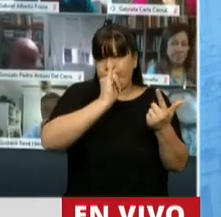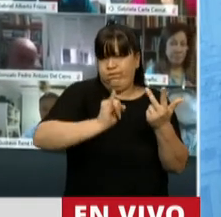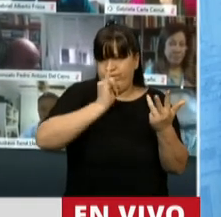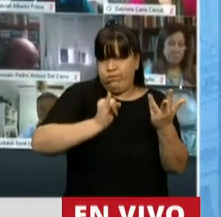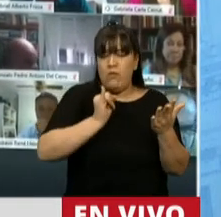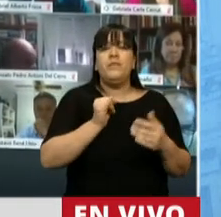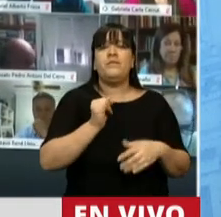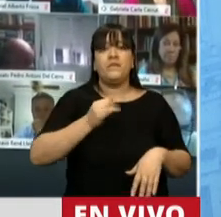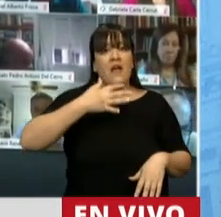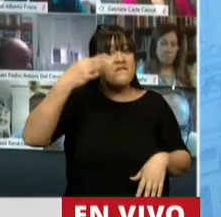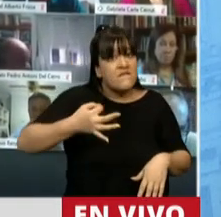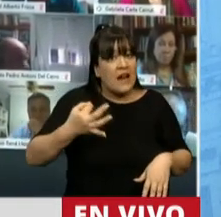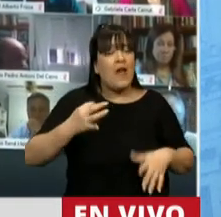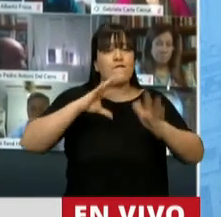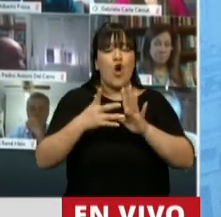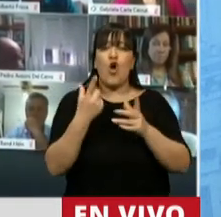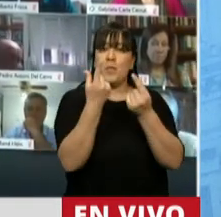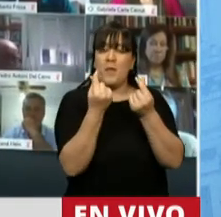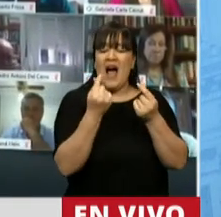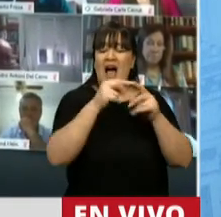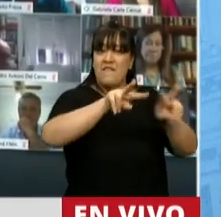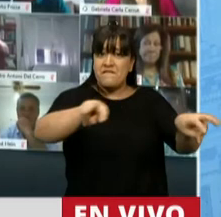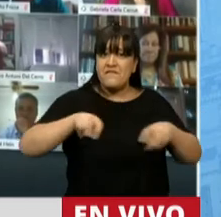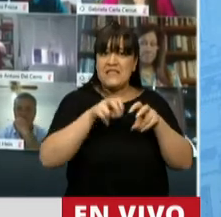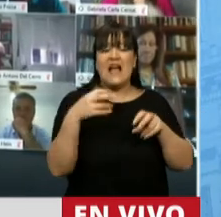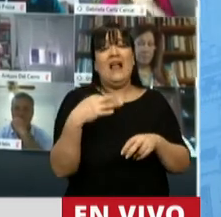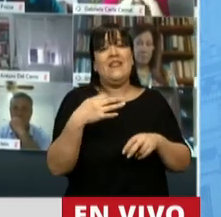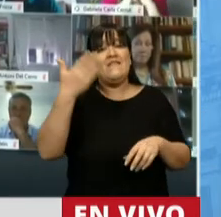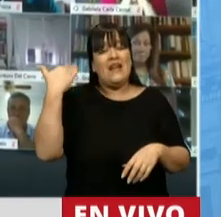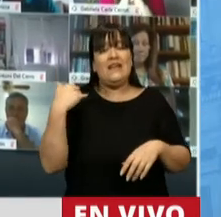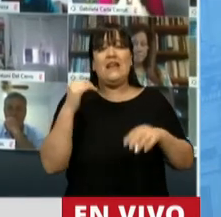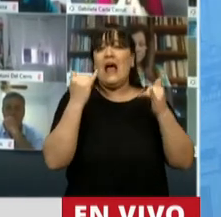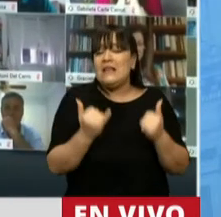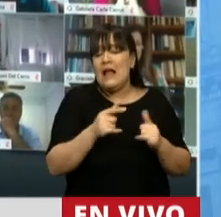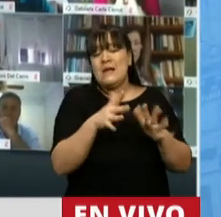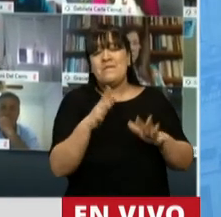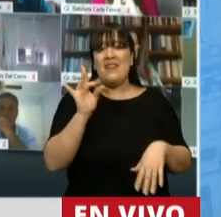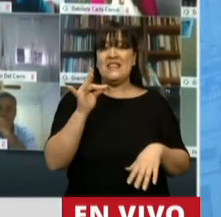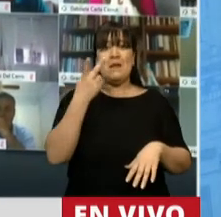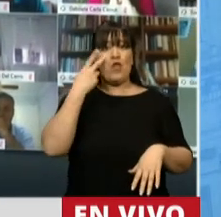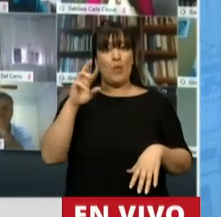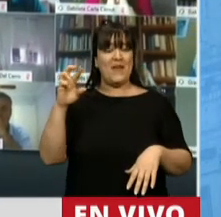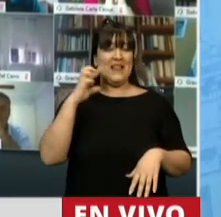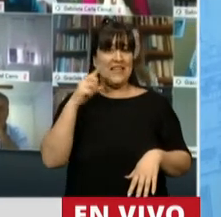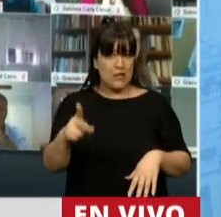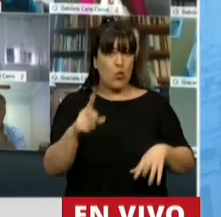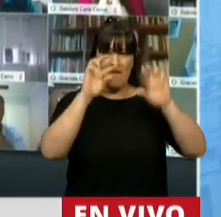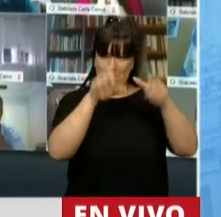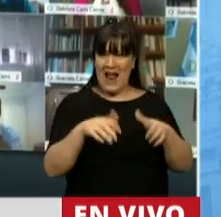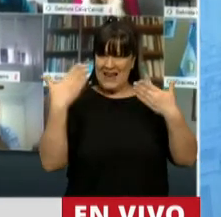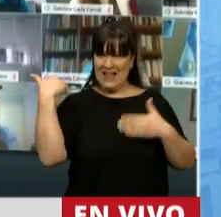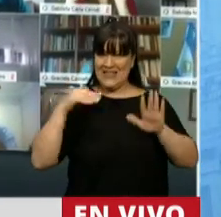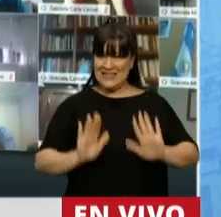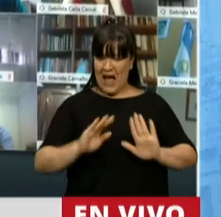sin duda es que la dinámica fiscal que se pretendía tener en diciembre de 2019, tuvo que ser